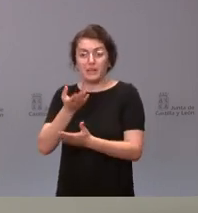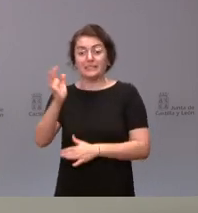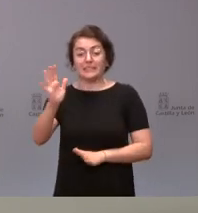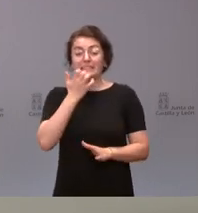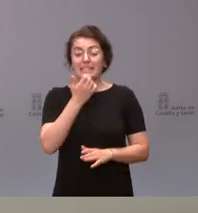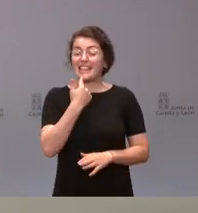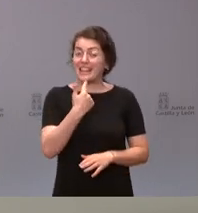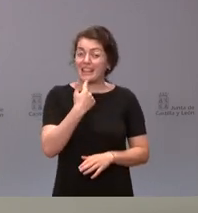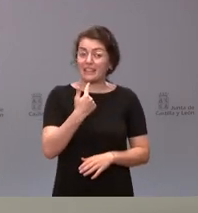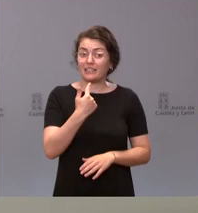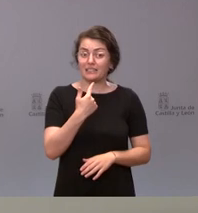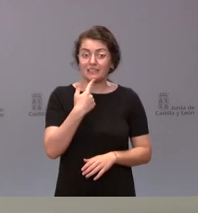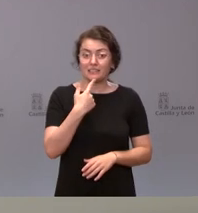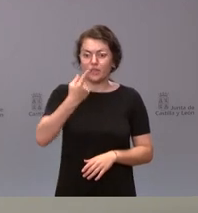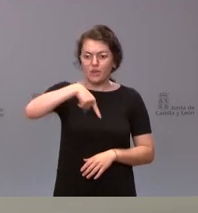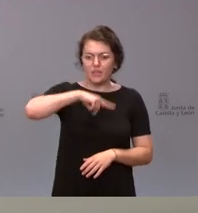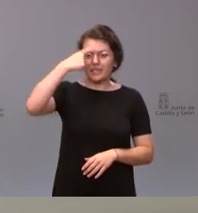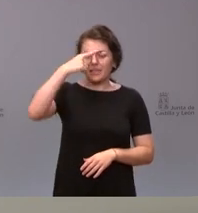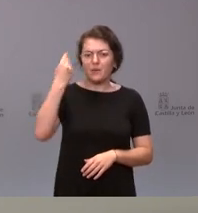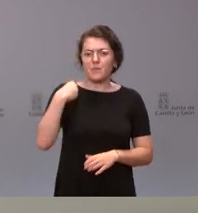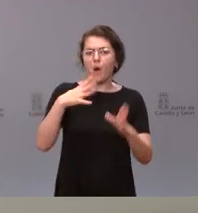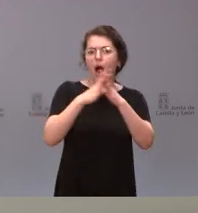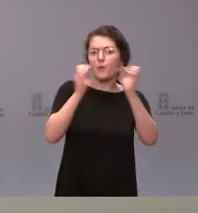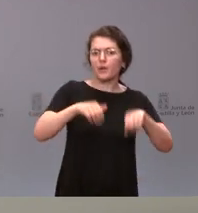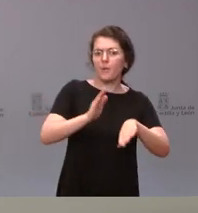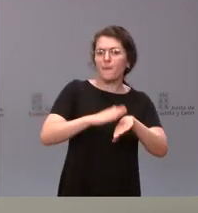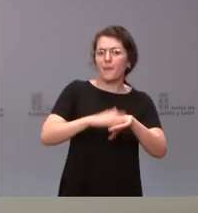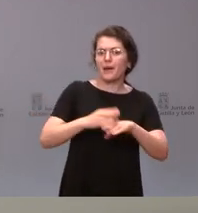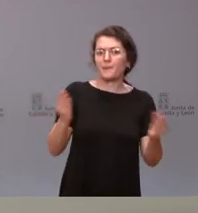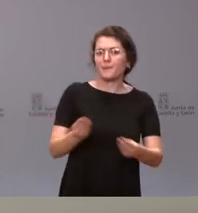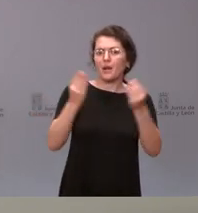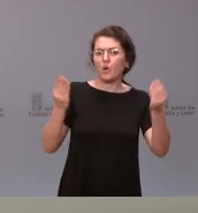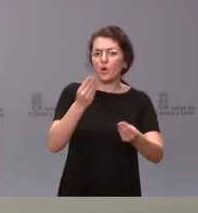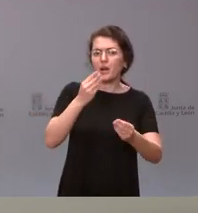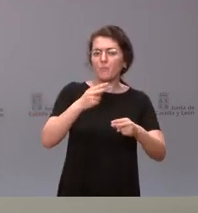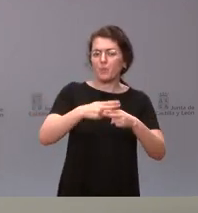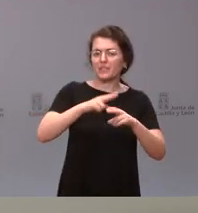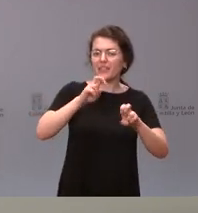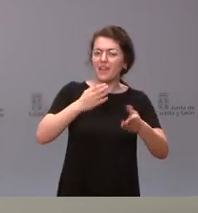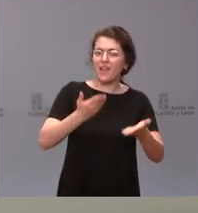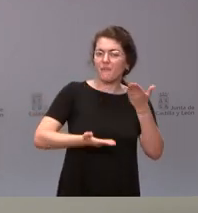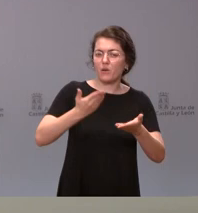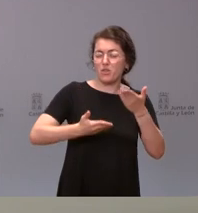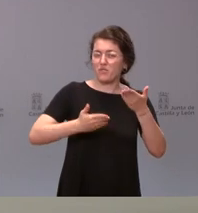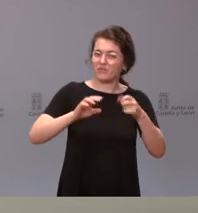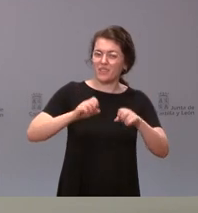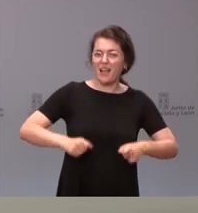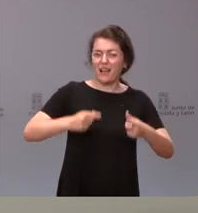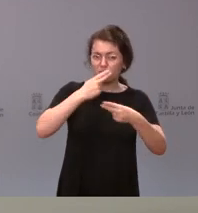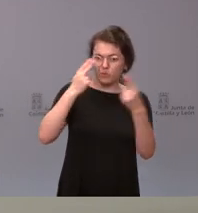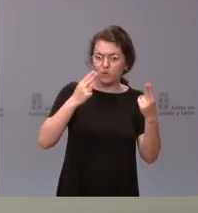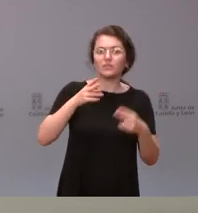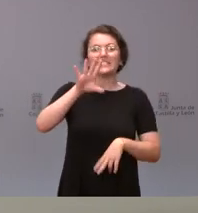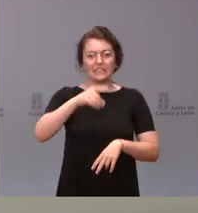que hay un acuerdo para mejorar la evaluación de las políticas de gasto público, sí. Si esta evaluación en cada una de las consejerías